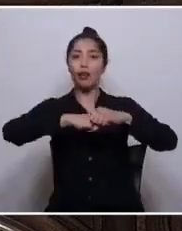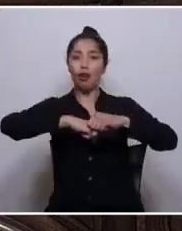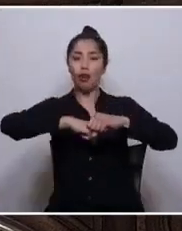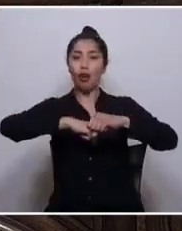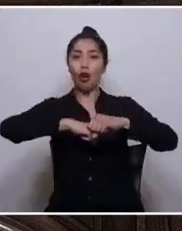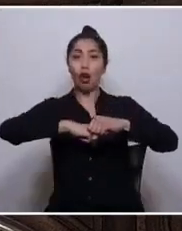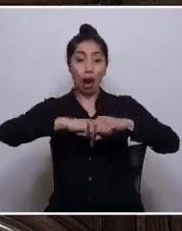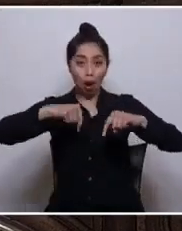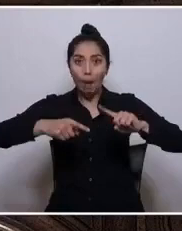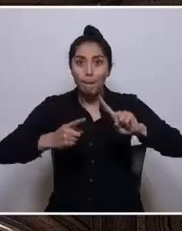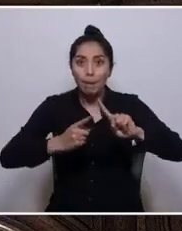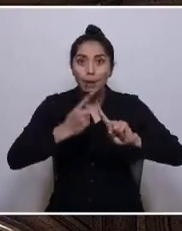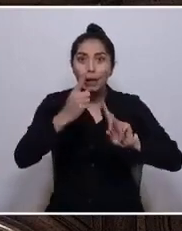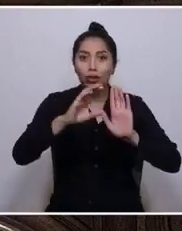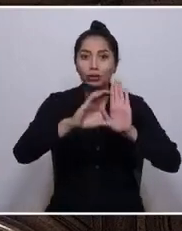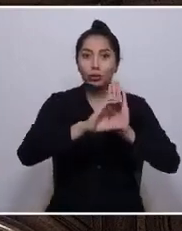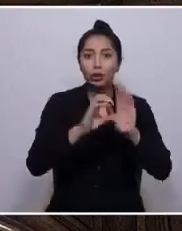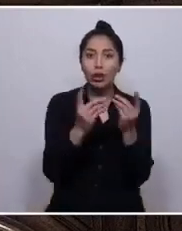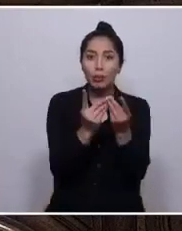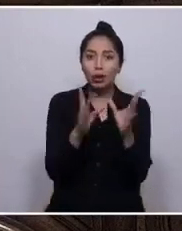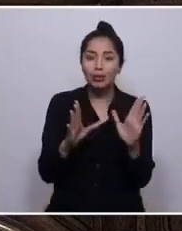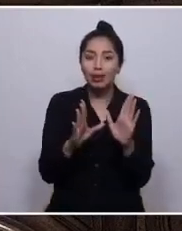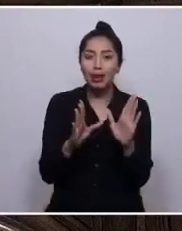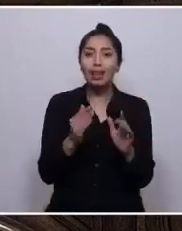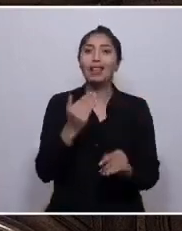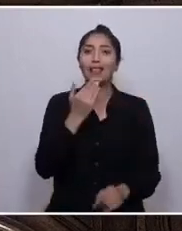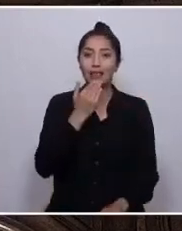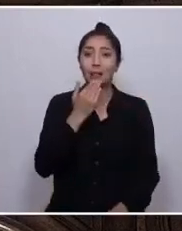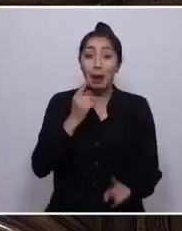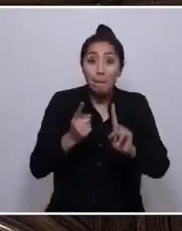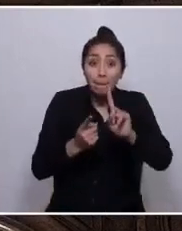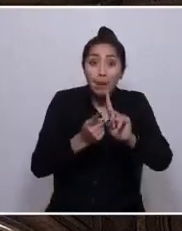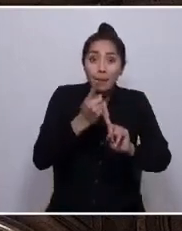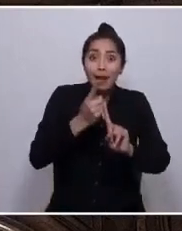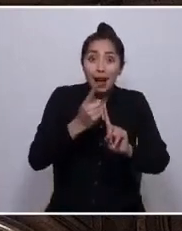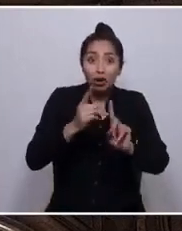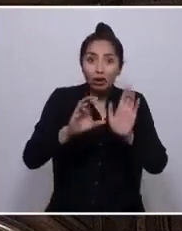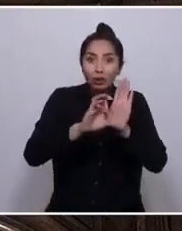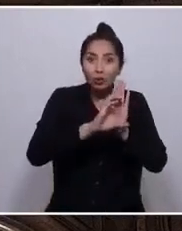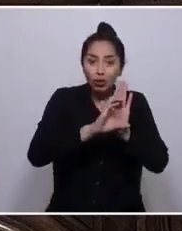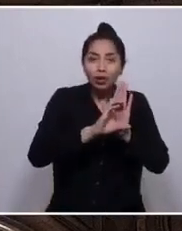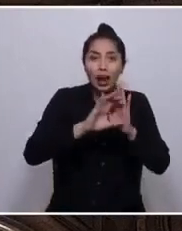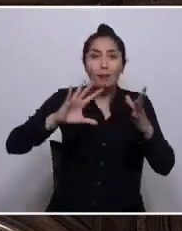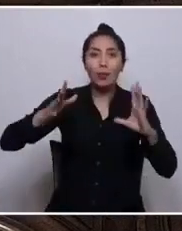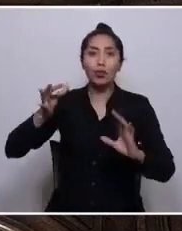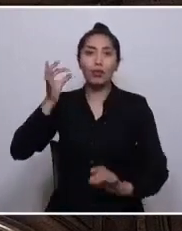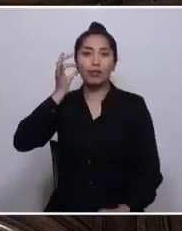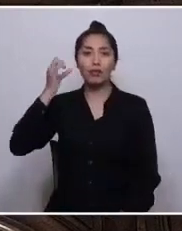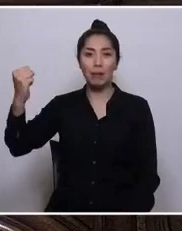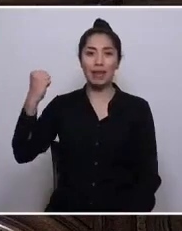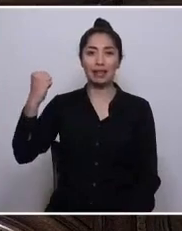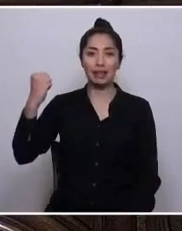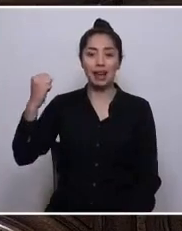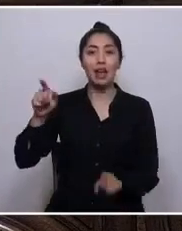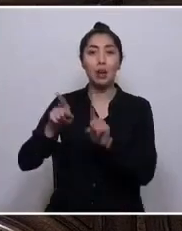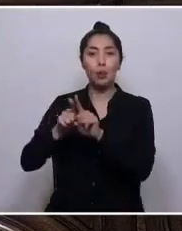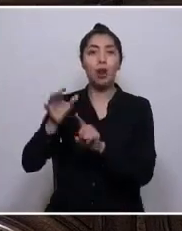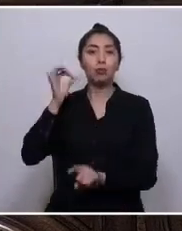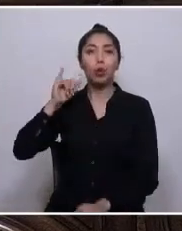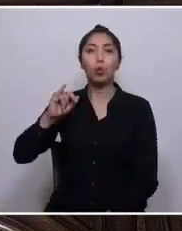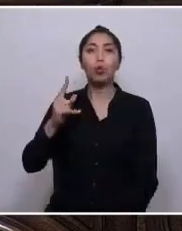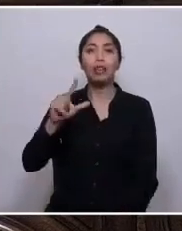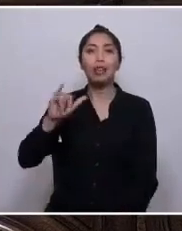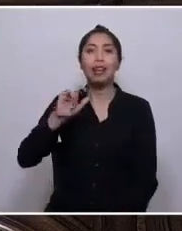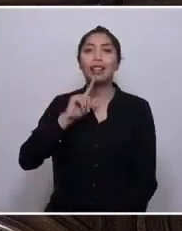constitución democrática sea también la primera en el mundo feminista, porque como dijera Julieta Kirgut, lo personal